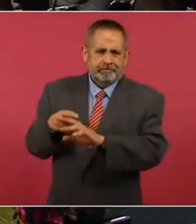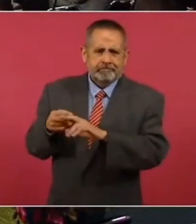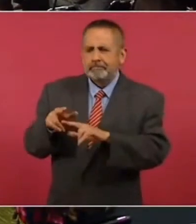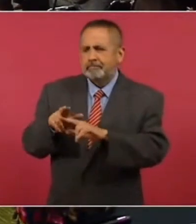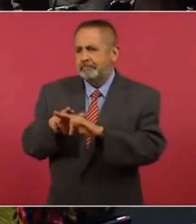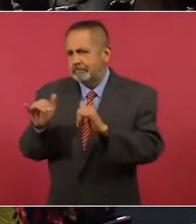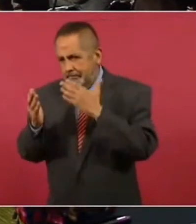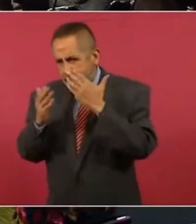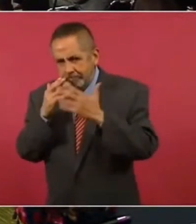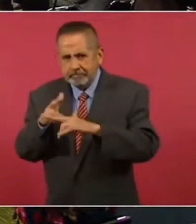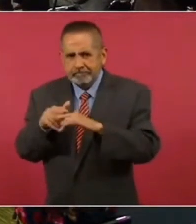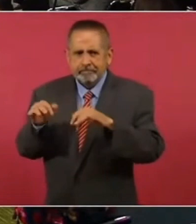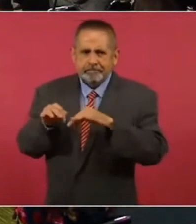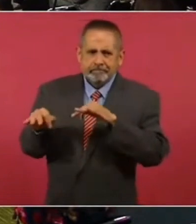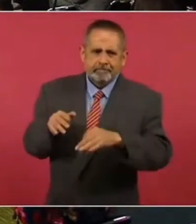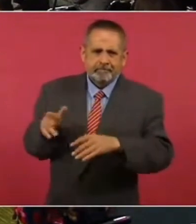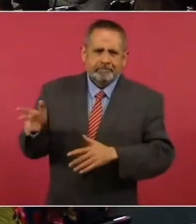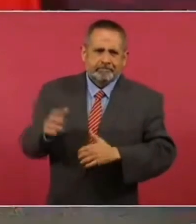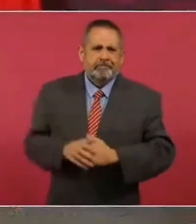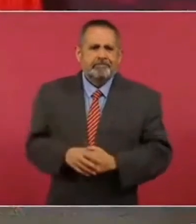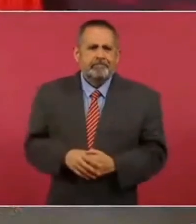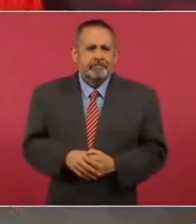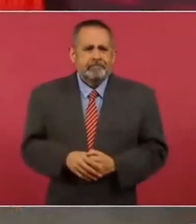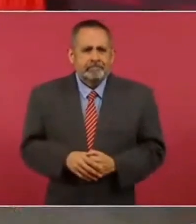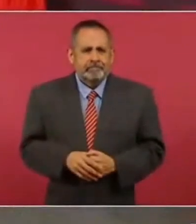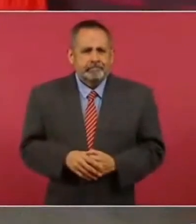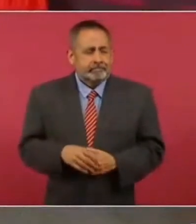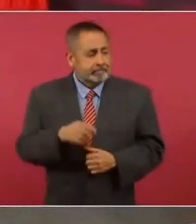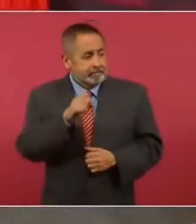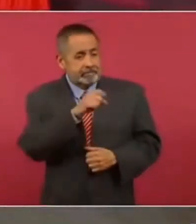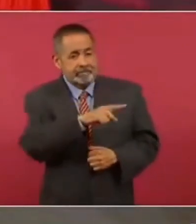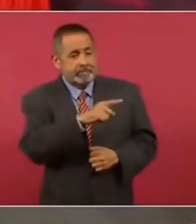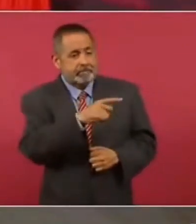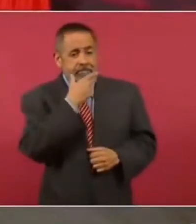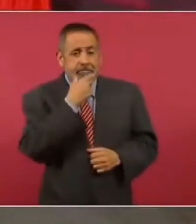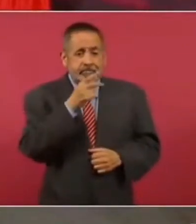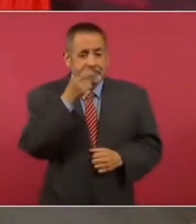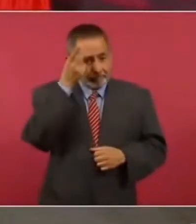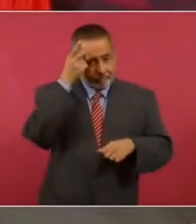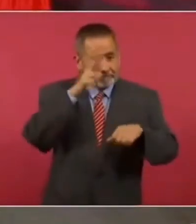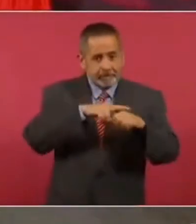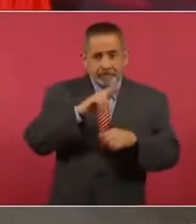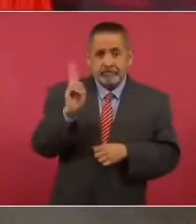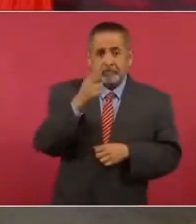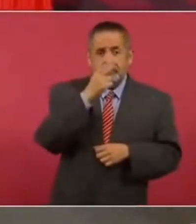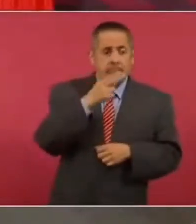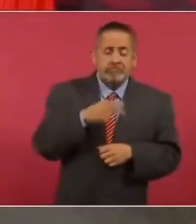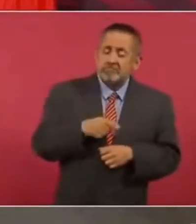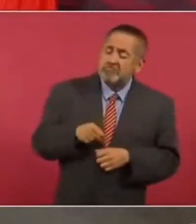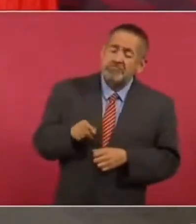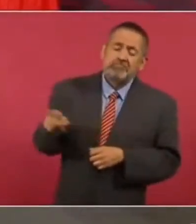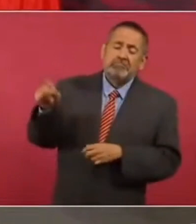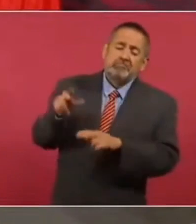estudian ni trabajan. Hasta un rector de la UNAM lo decía